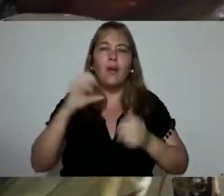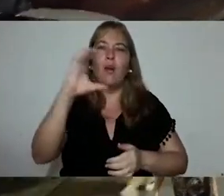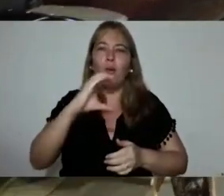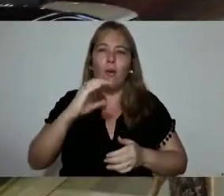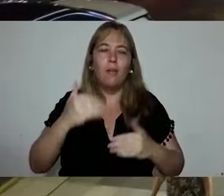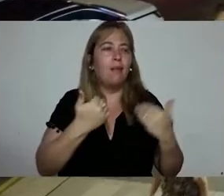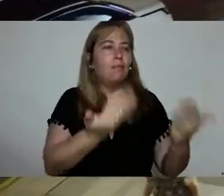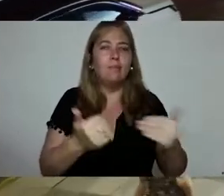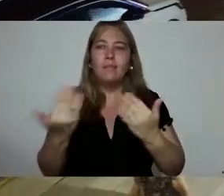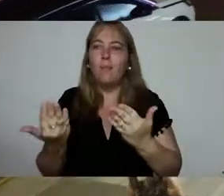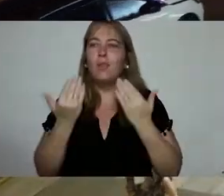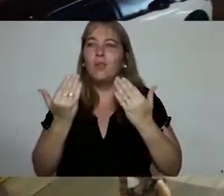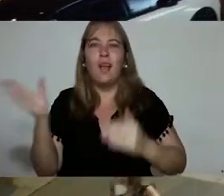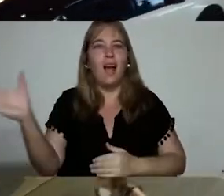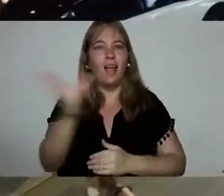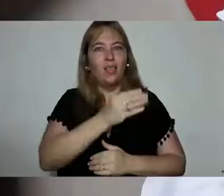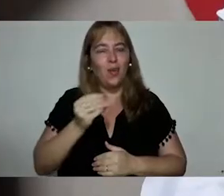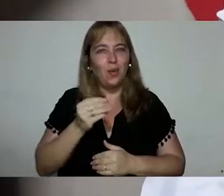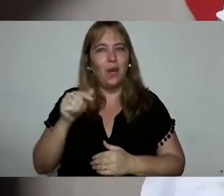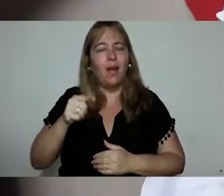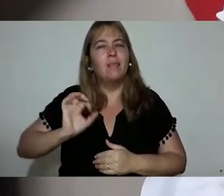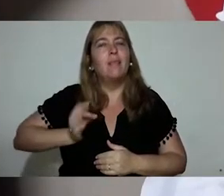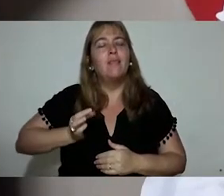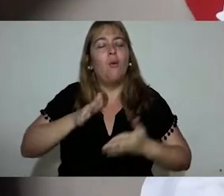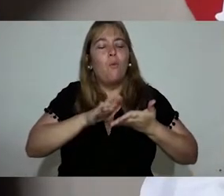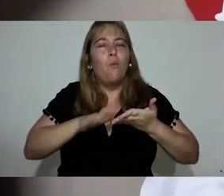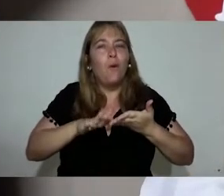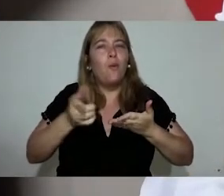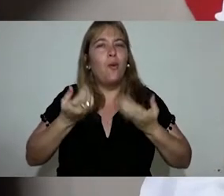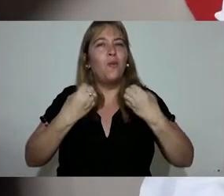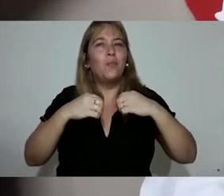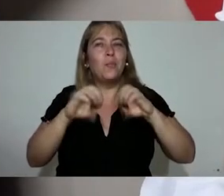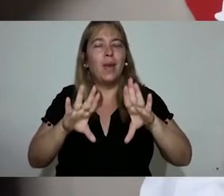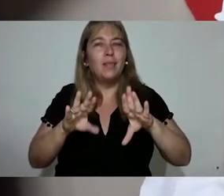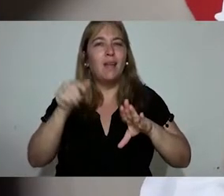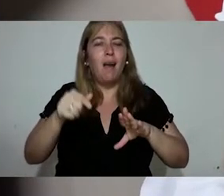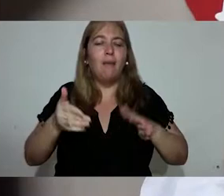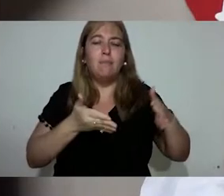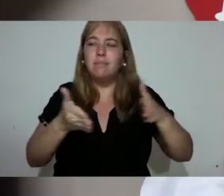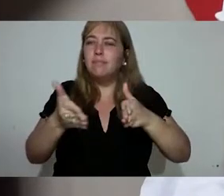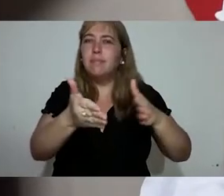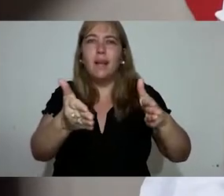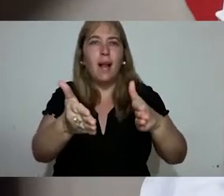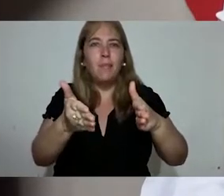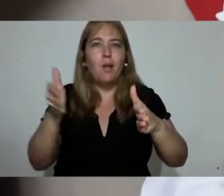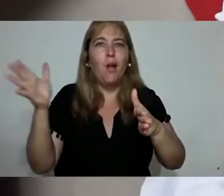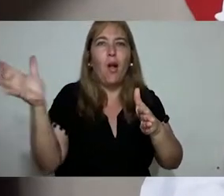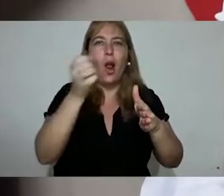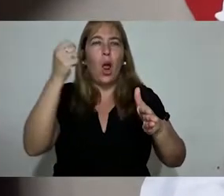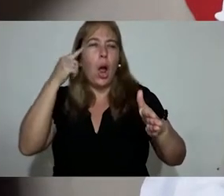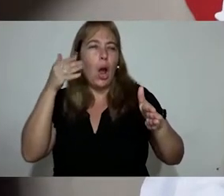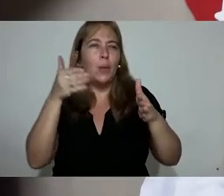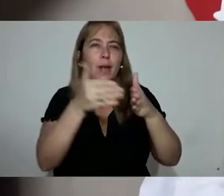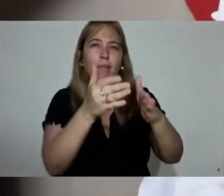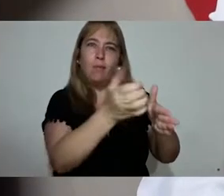ciudad que brinde oportunidades a todos. En este nuevo año que comienza, que la palabra sea el camino para alcanzar los